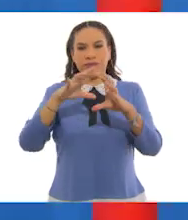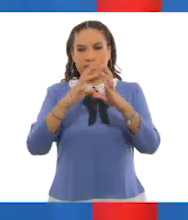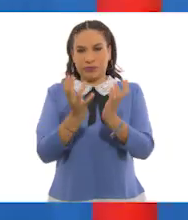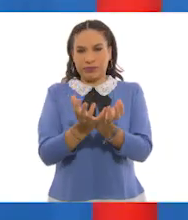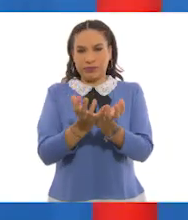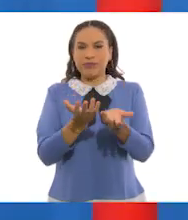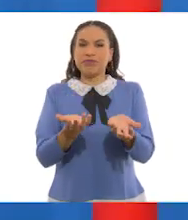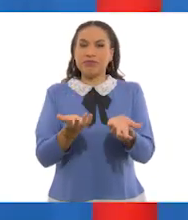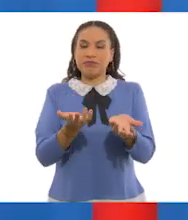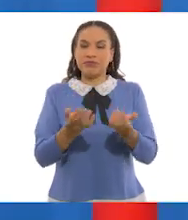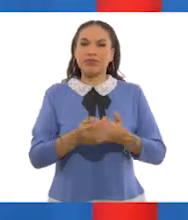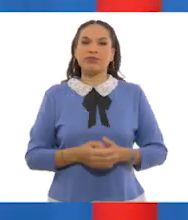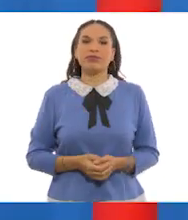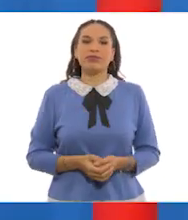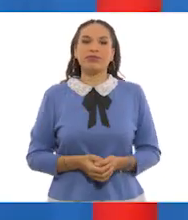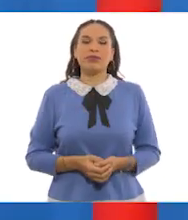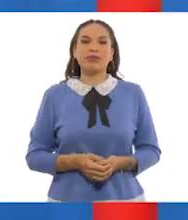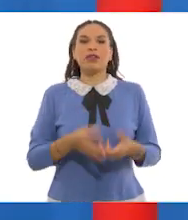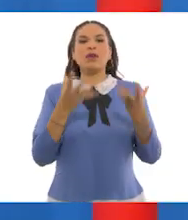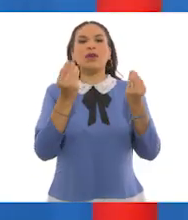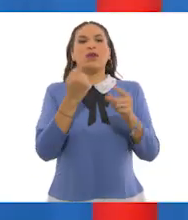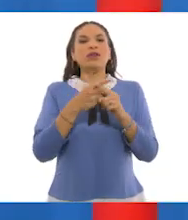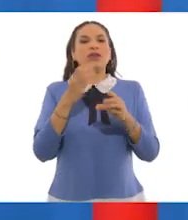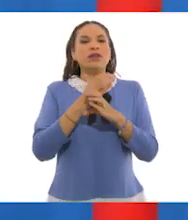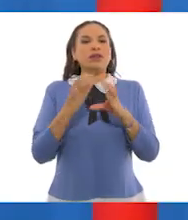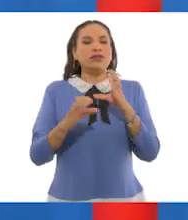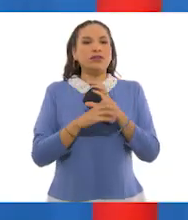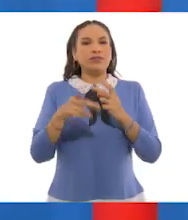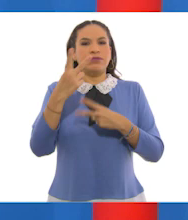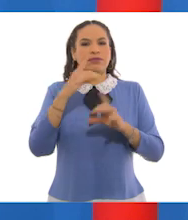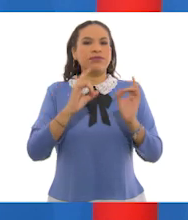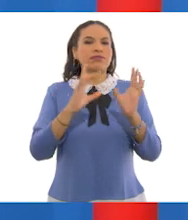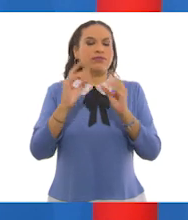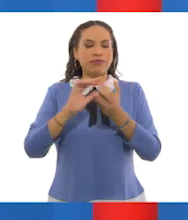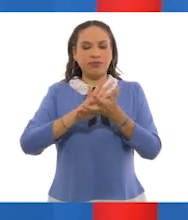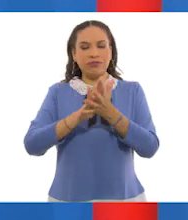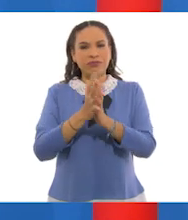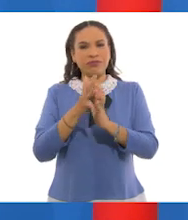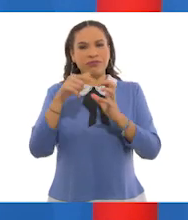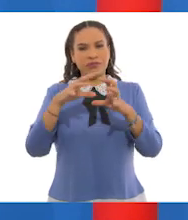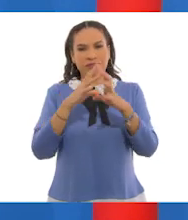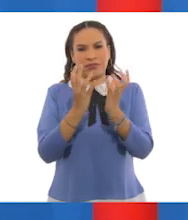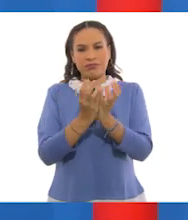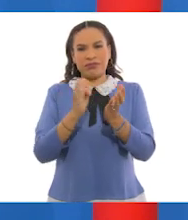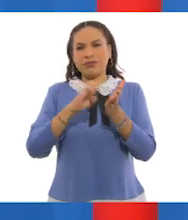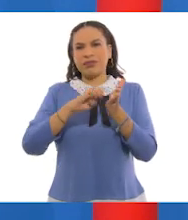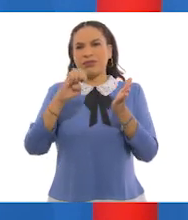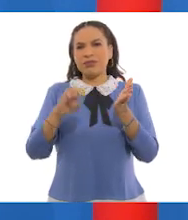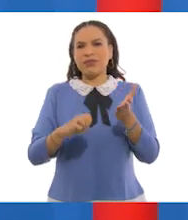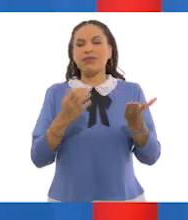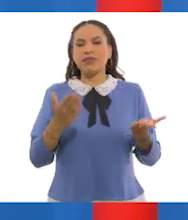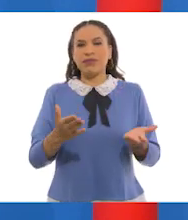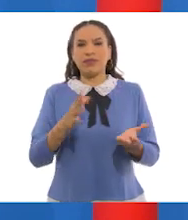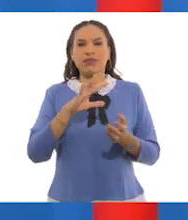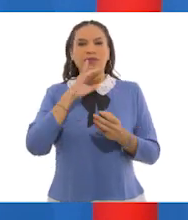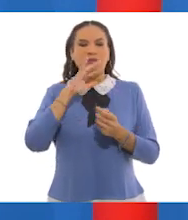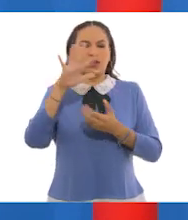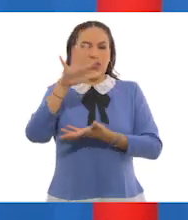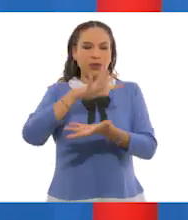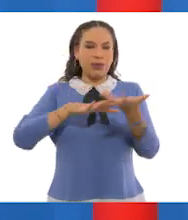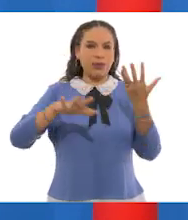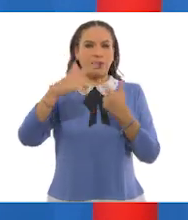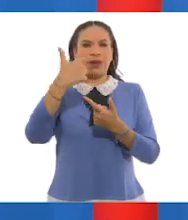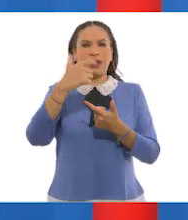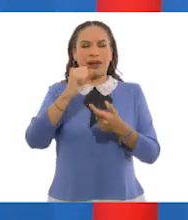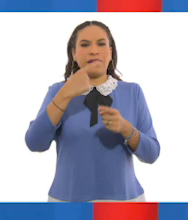Bueno, pues muchas de nuestras acciones inciden en el deterioro de nuestro planeta. Por ejemplo, se contamina el aire con